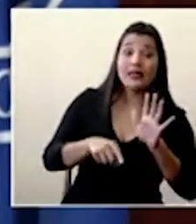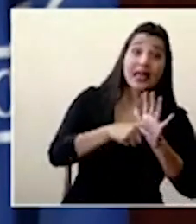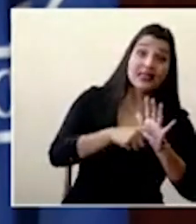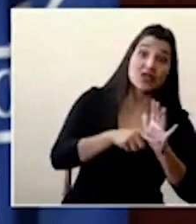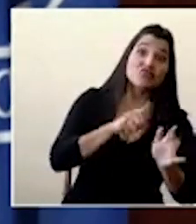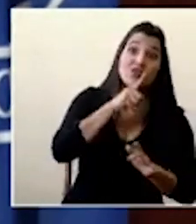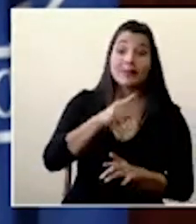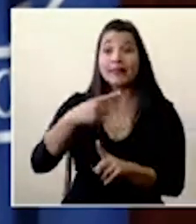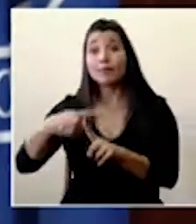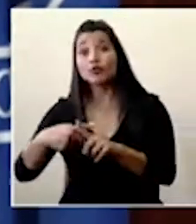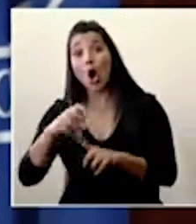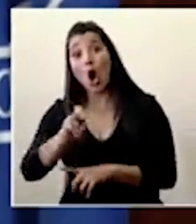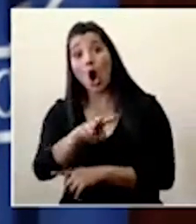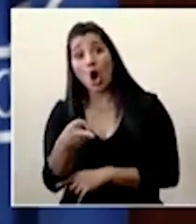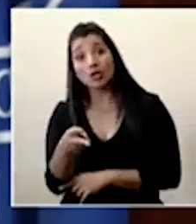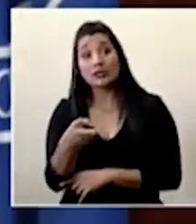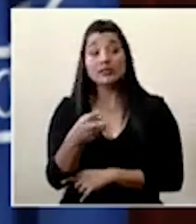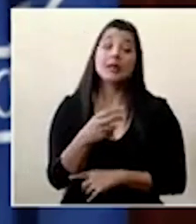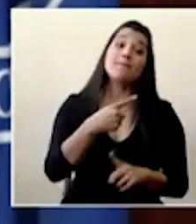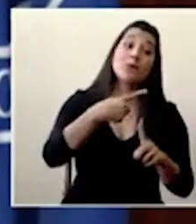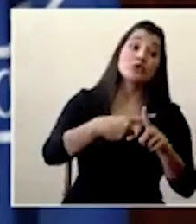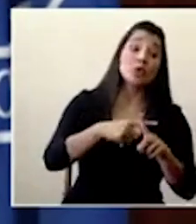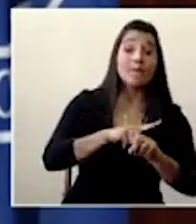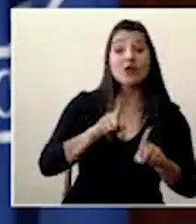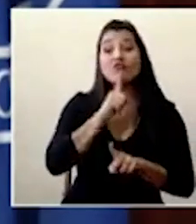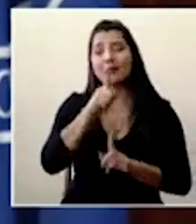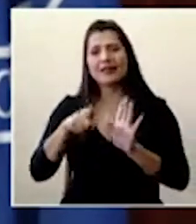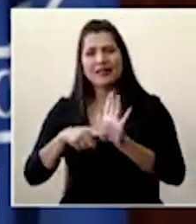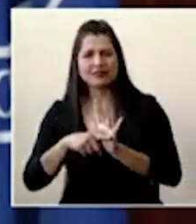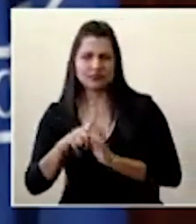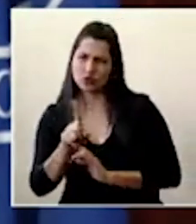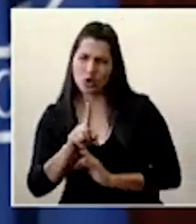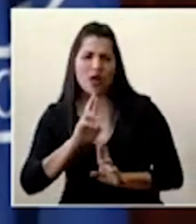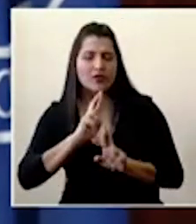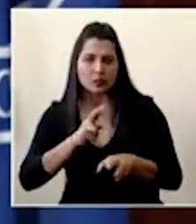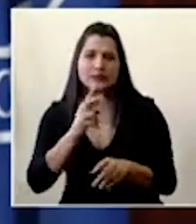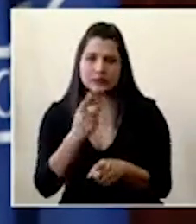cuando deben ser positivos o positivos cuando deben ser negativos.